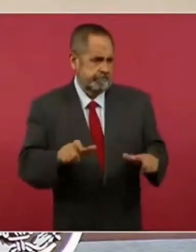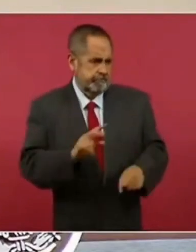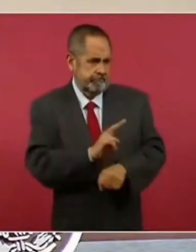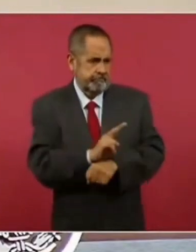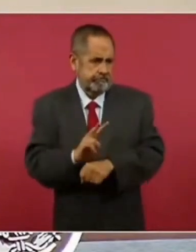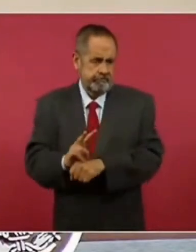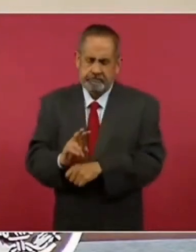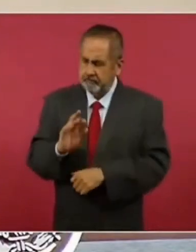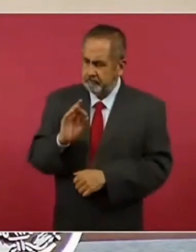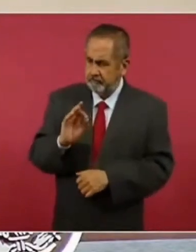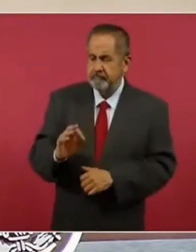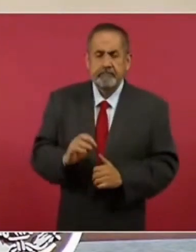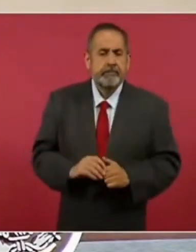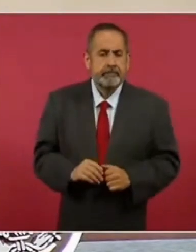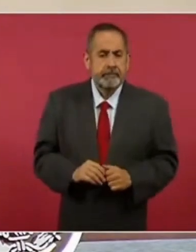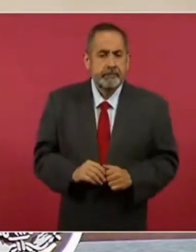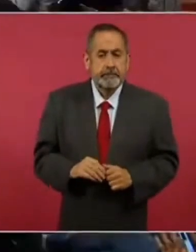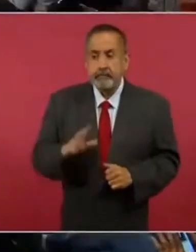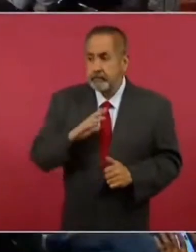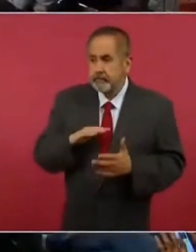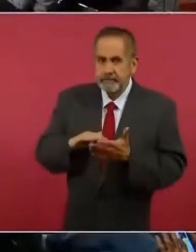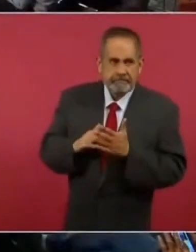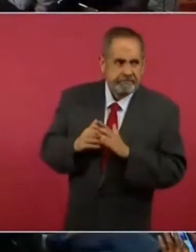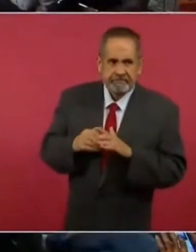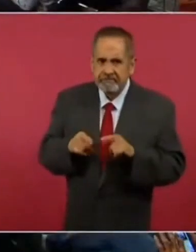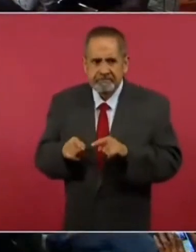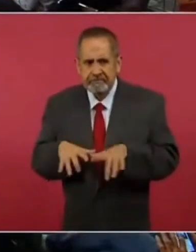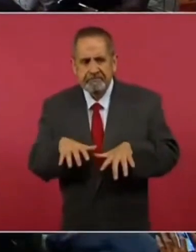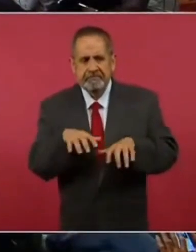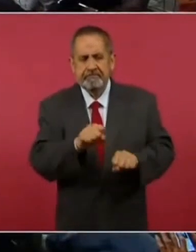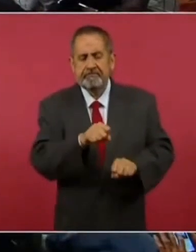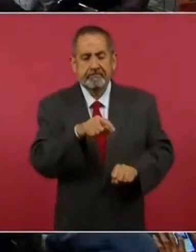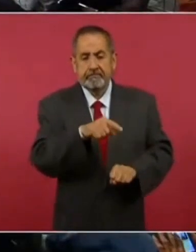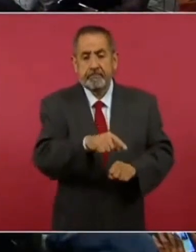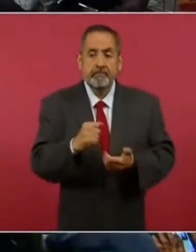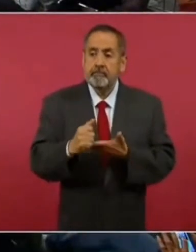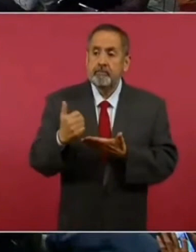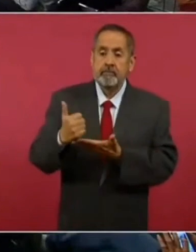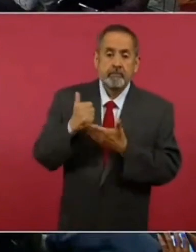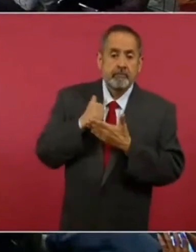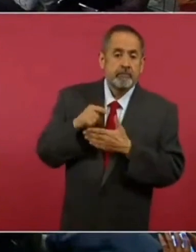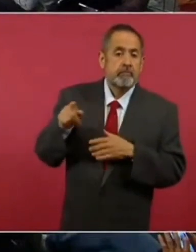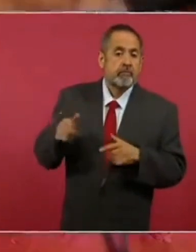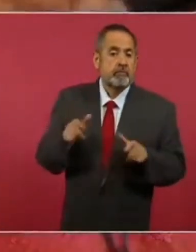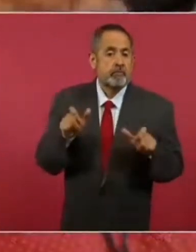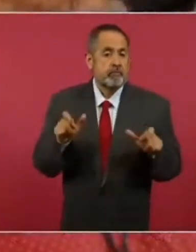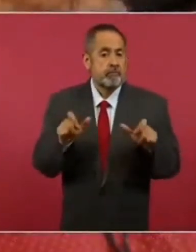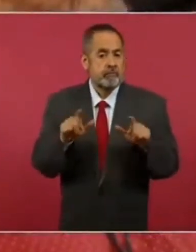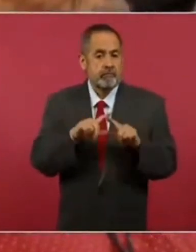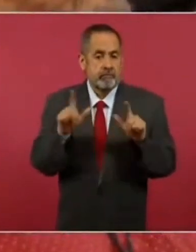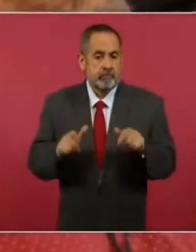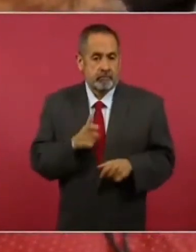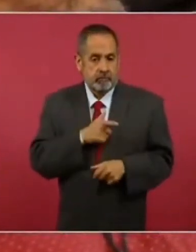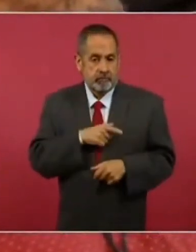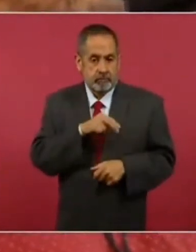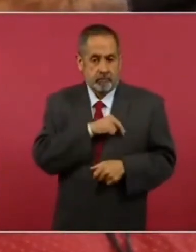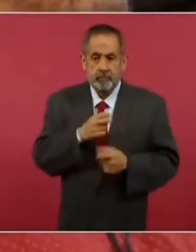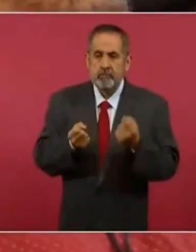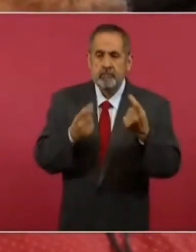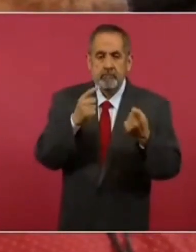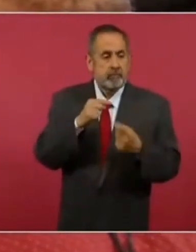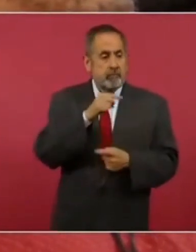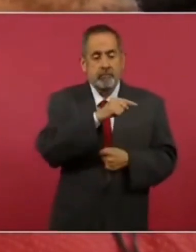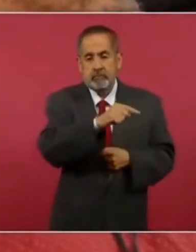Hemos podido establecer operativos también para que, con apoyo de la Guardia Nacional, en algunos sitios donde